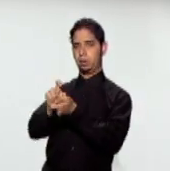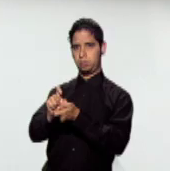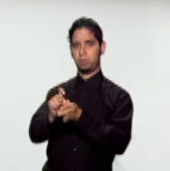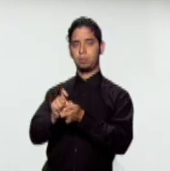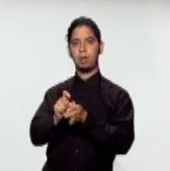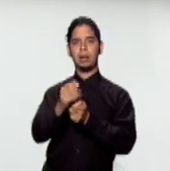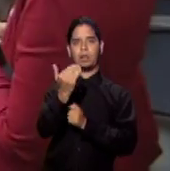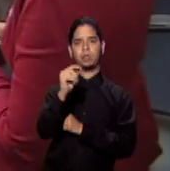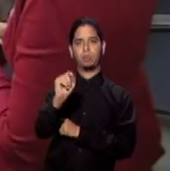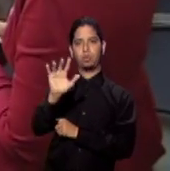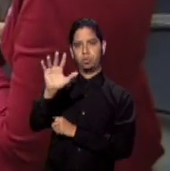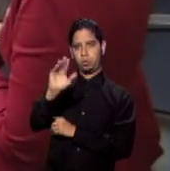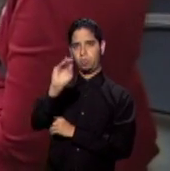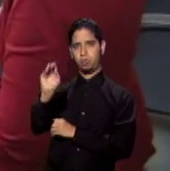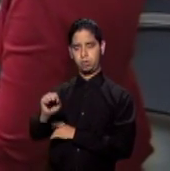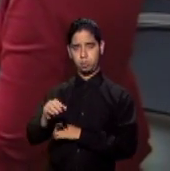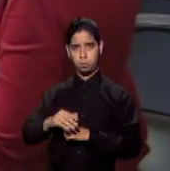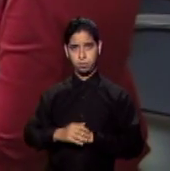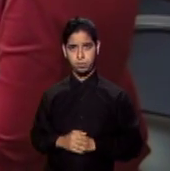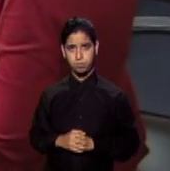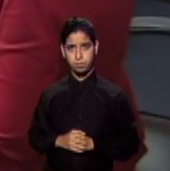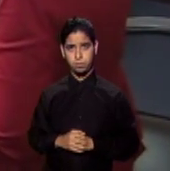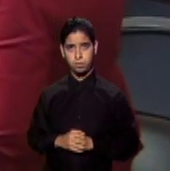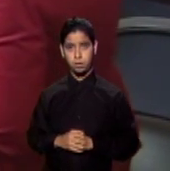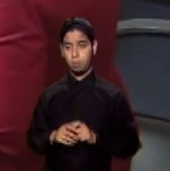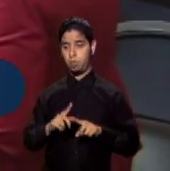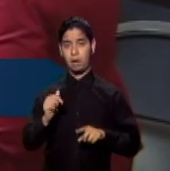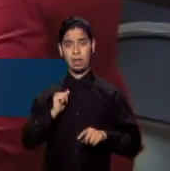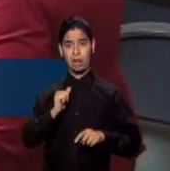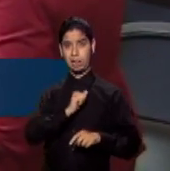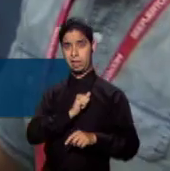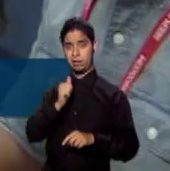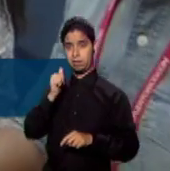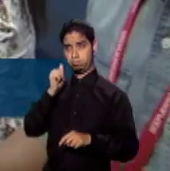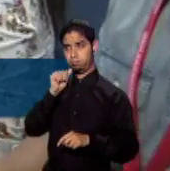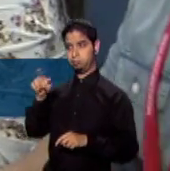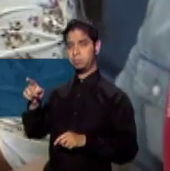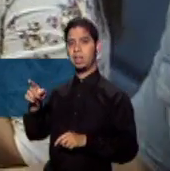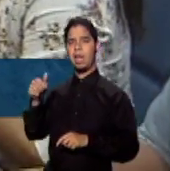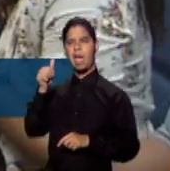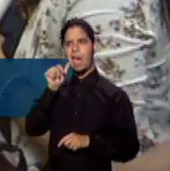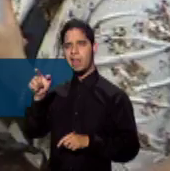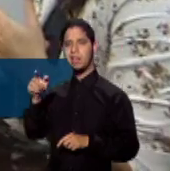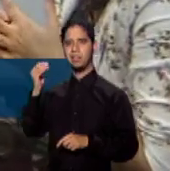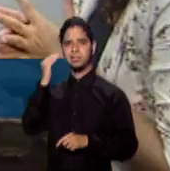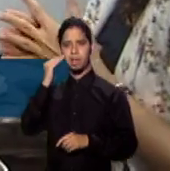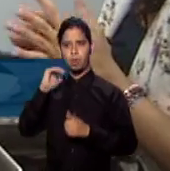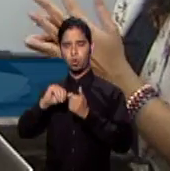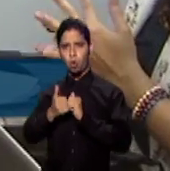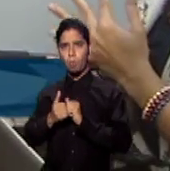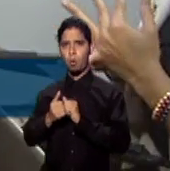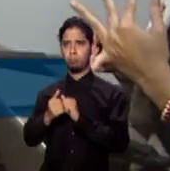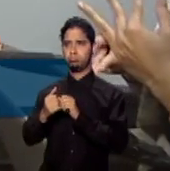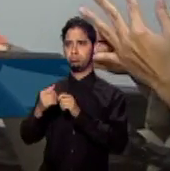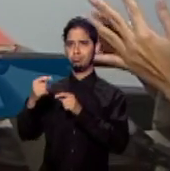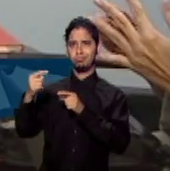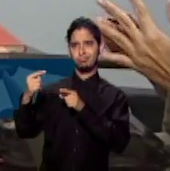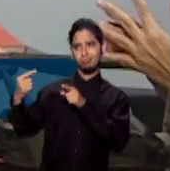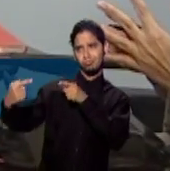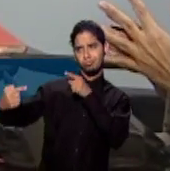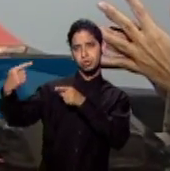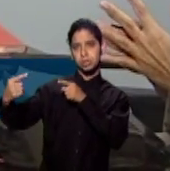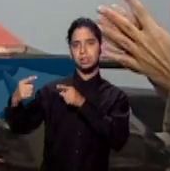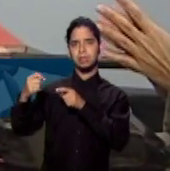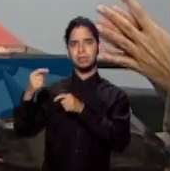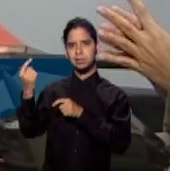.5%. Sobre la alcaldesa capitalina, el primer ejecutivo aludió a que si alguien sabe de confrontaciones, hacerlas y provocarlas, es Carmen